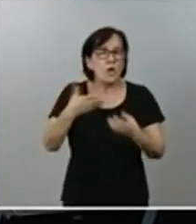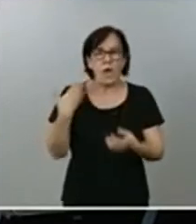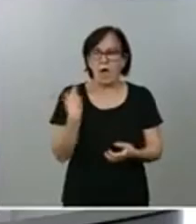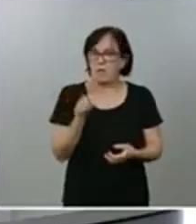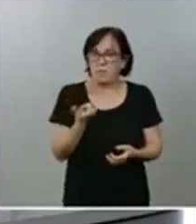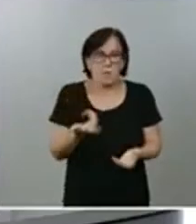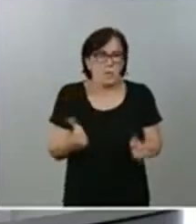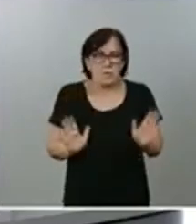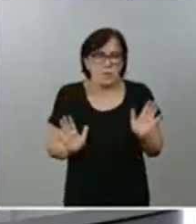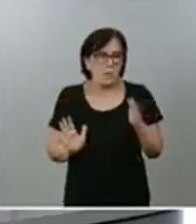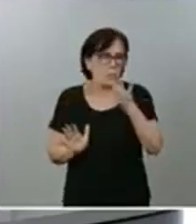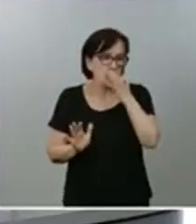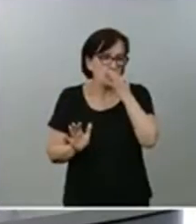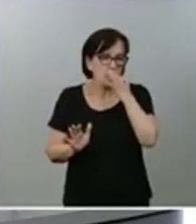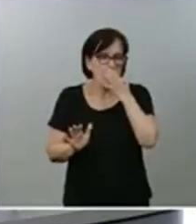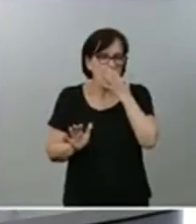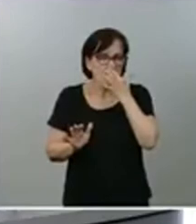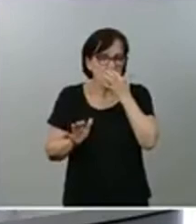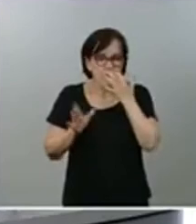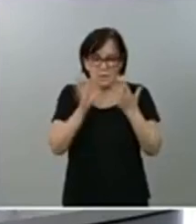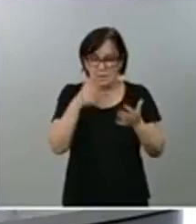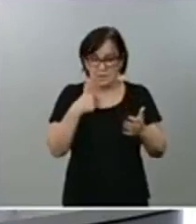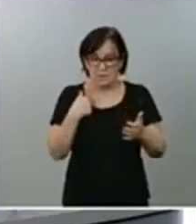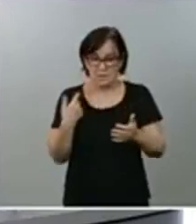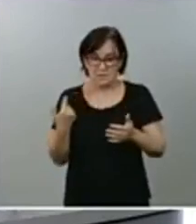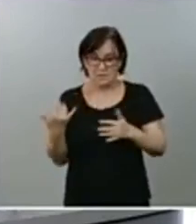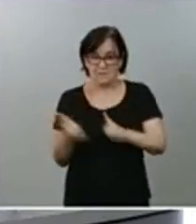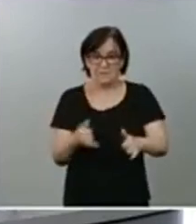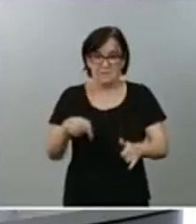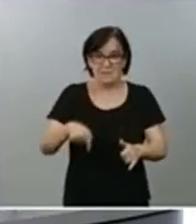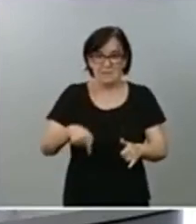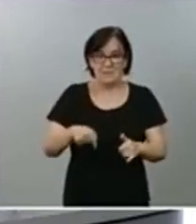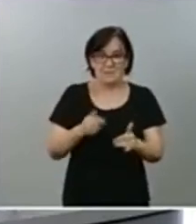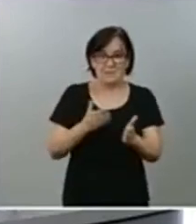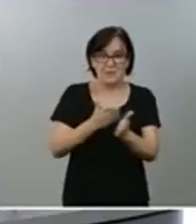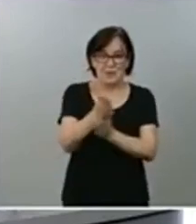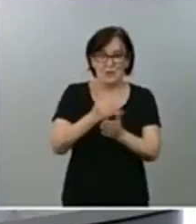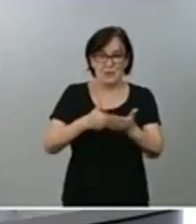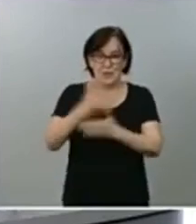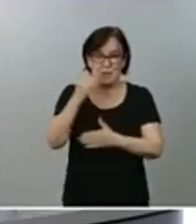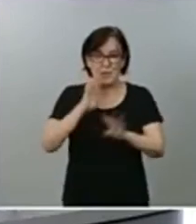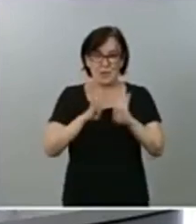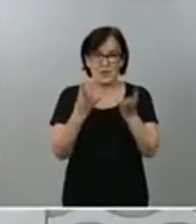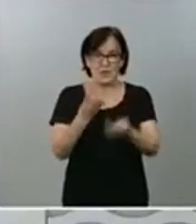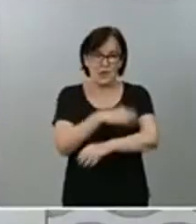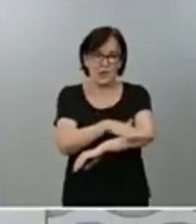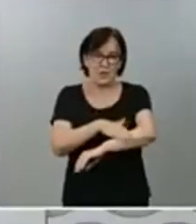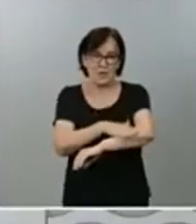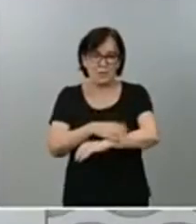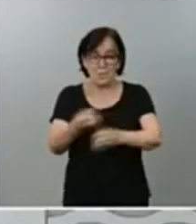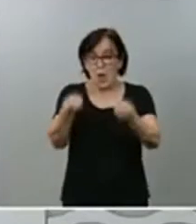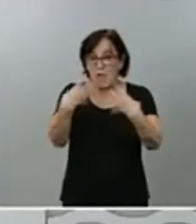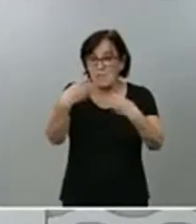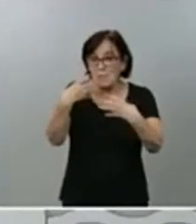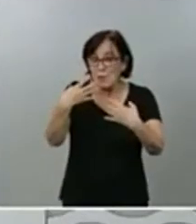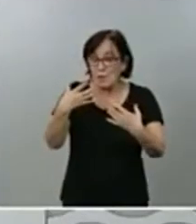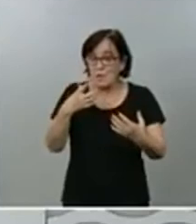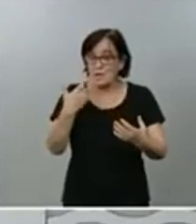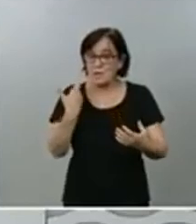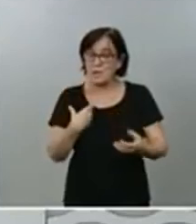poco antes de entrar en la rueda de prensa del Consejo de Ministro y por la información que ha aparecido